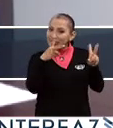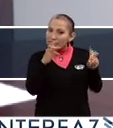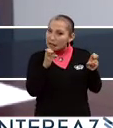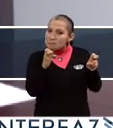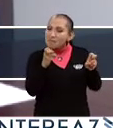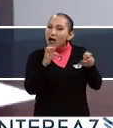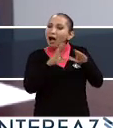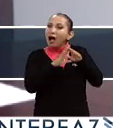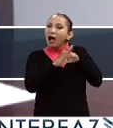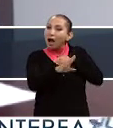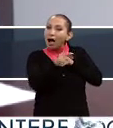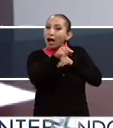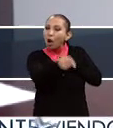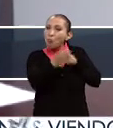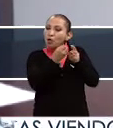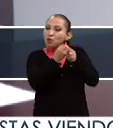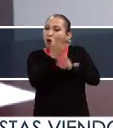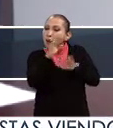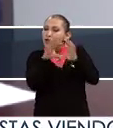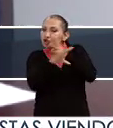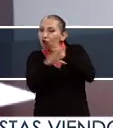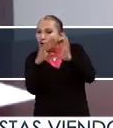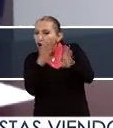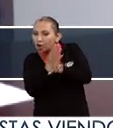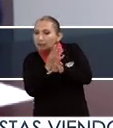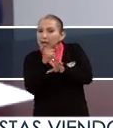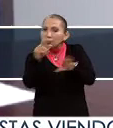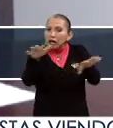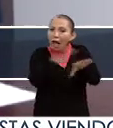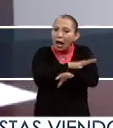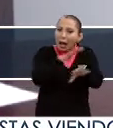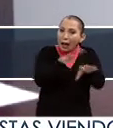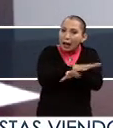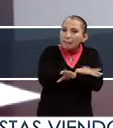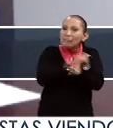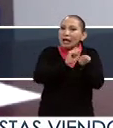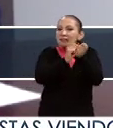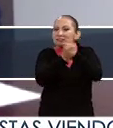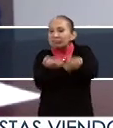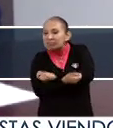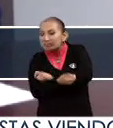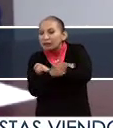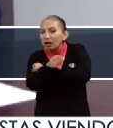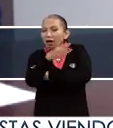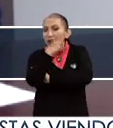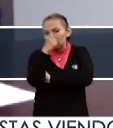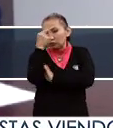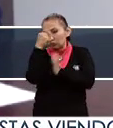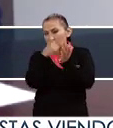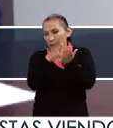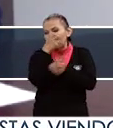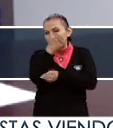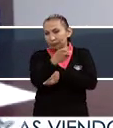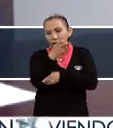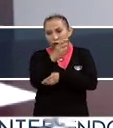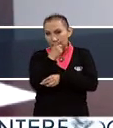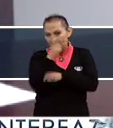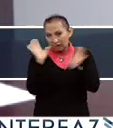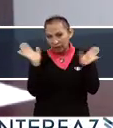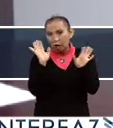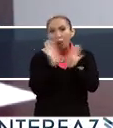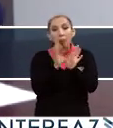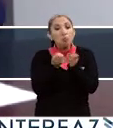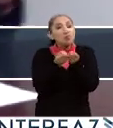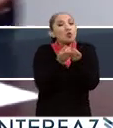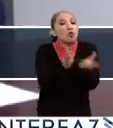adquiere nuevas aristas, se reinventa, tienen elementos y yo creo que ahí, no voy a decir que sea una